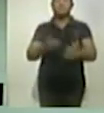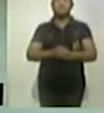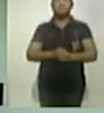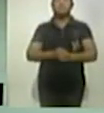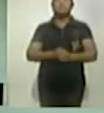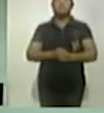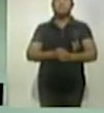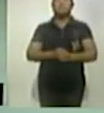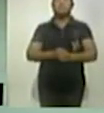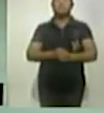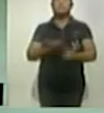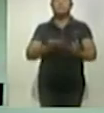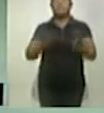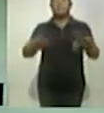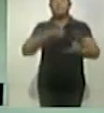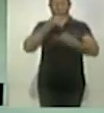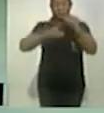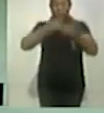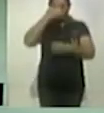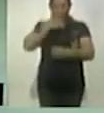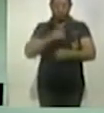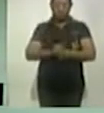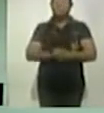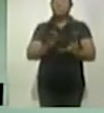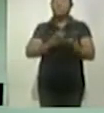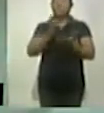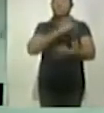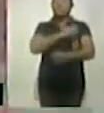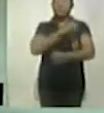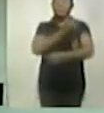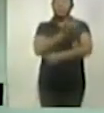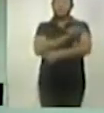emisión. Regresamos con ustedes Pepe en Susan, que tengan un excelente tarde.